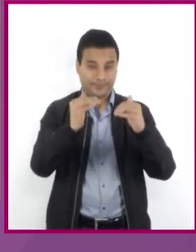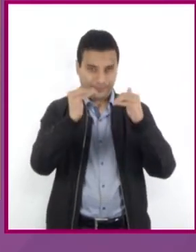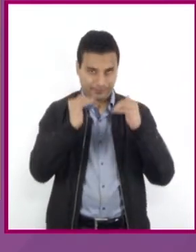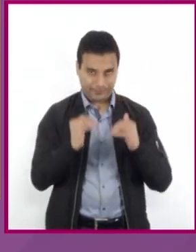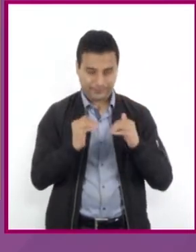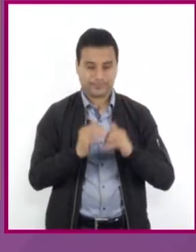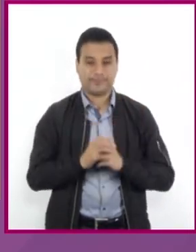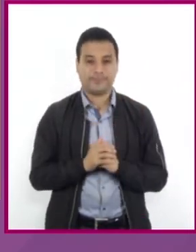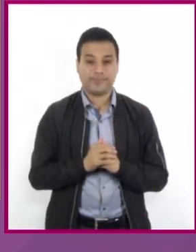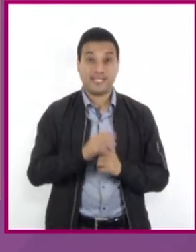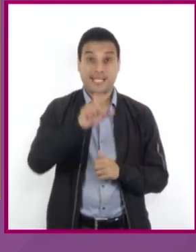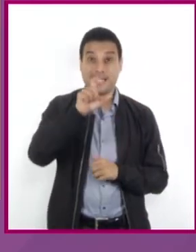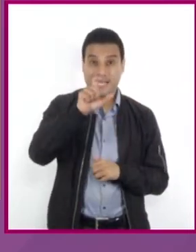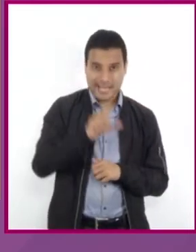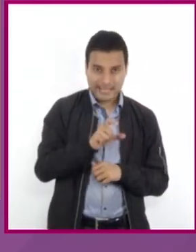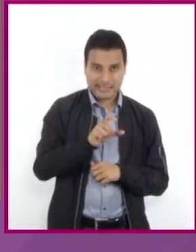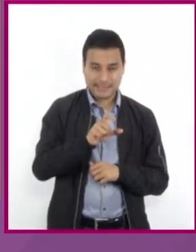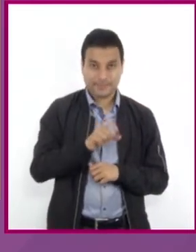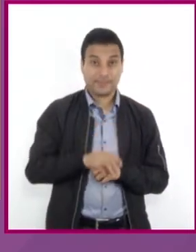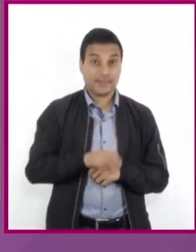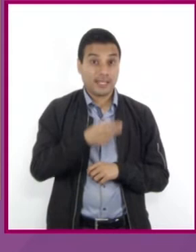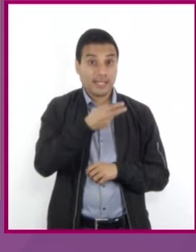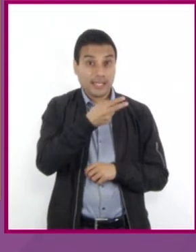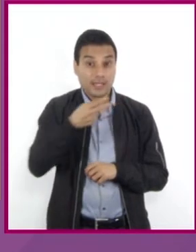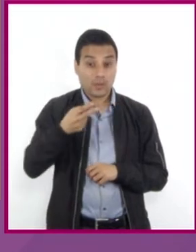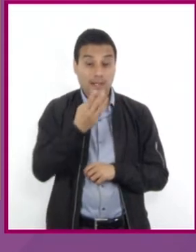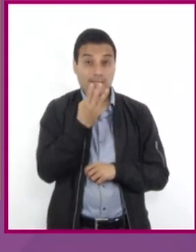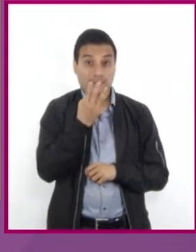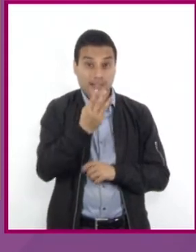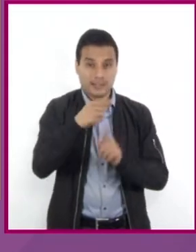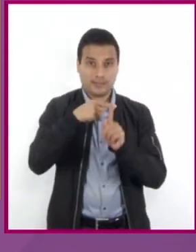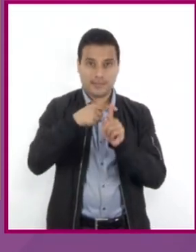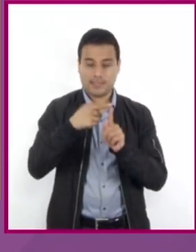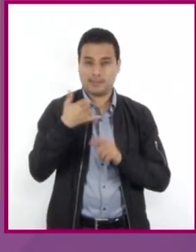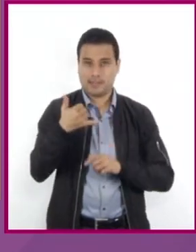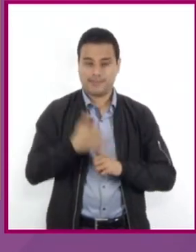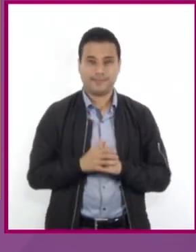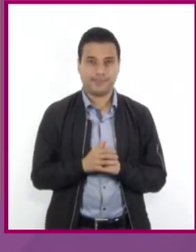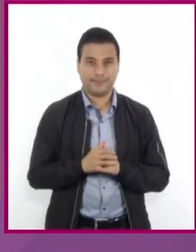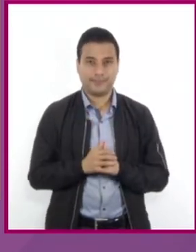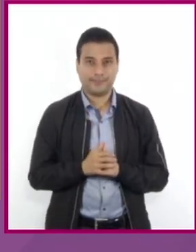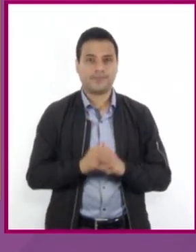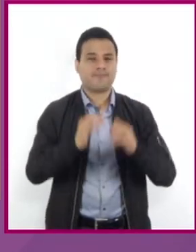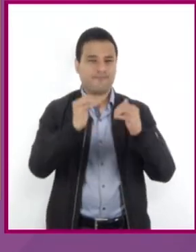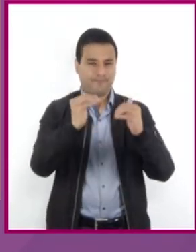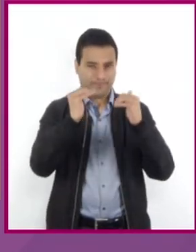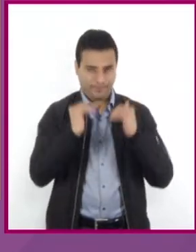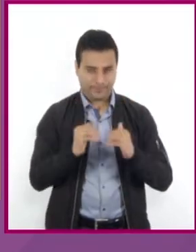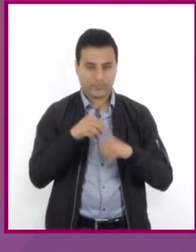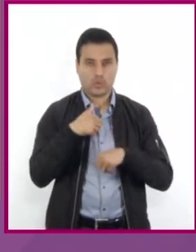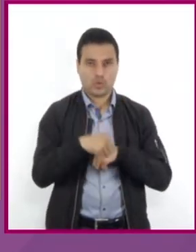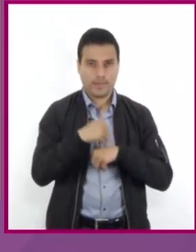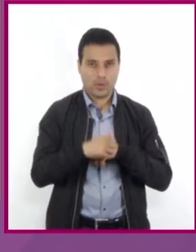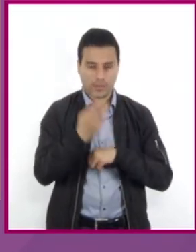X que es igual a 3 más Y. Vamos con el paso número 3.